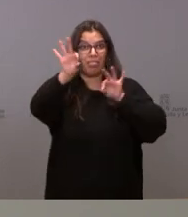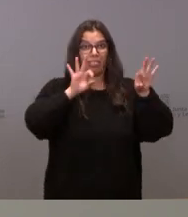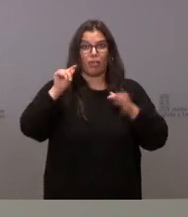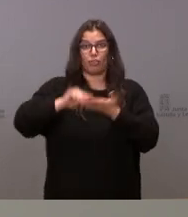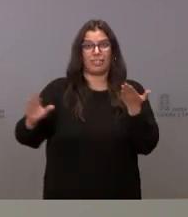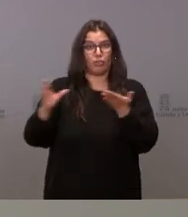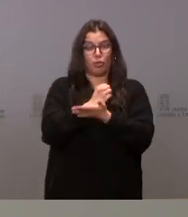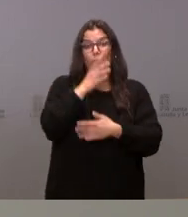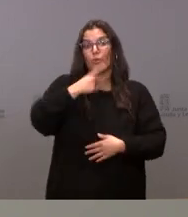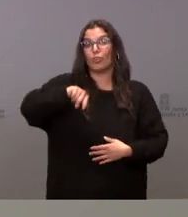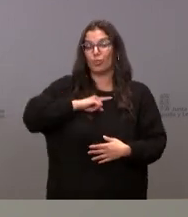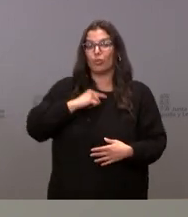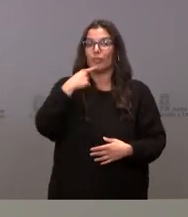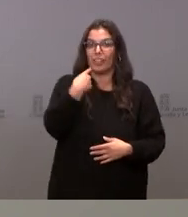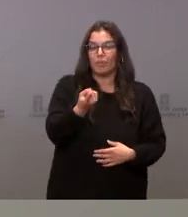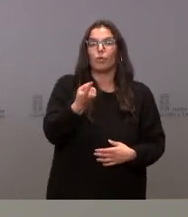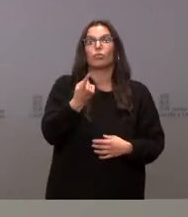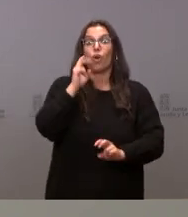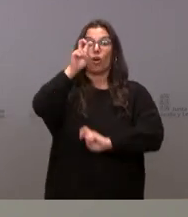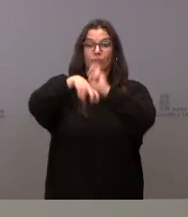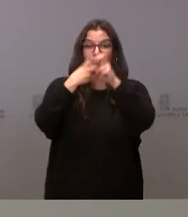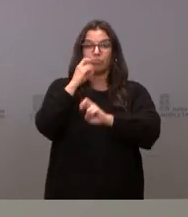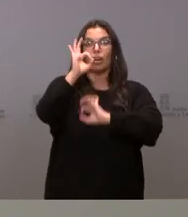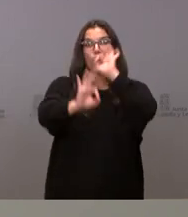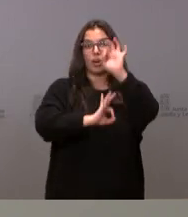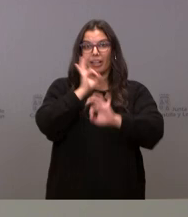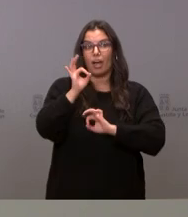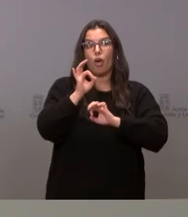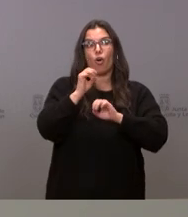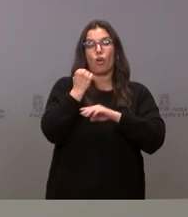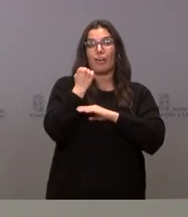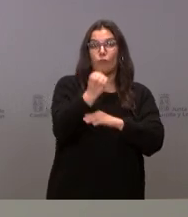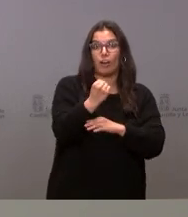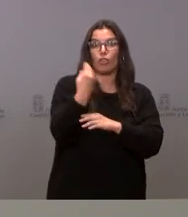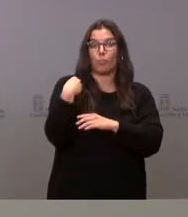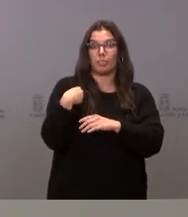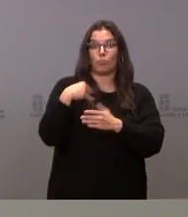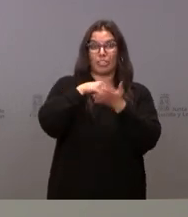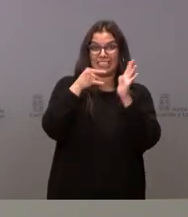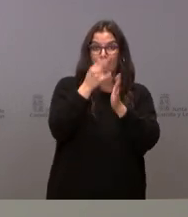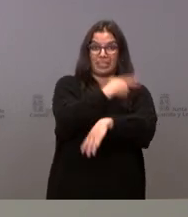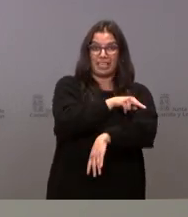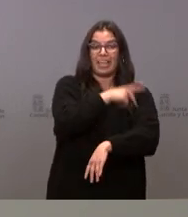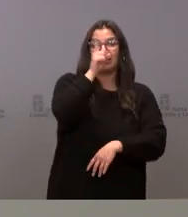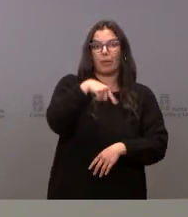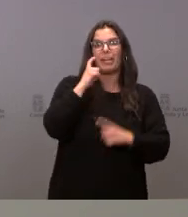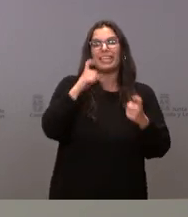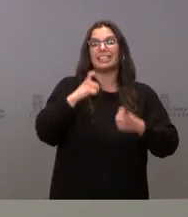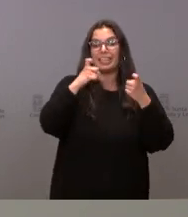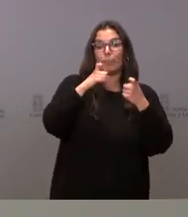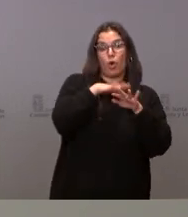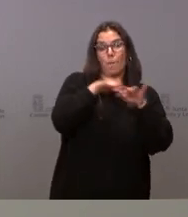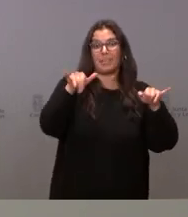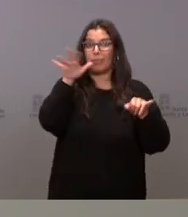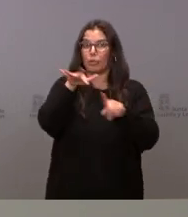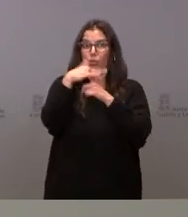cuando nosotros planteamos hacer reordenación o refuerzo lo que estamos intentando también es paliar una situación en